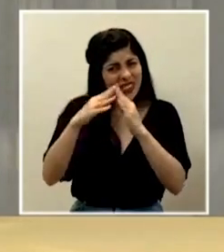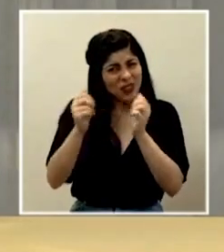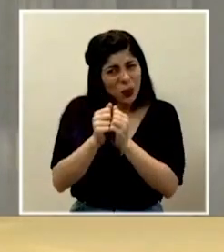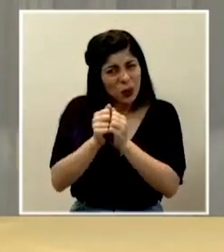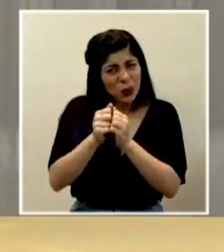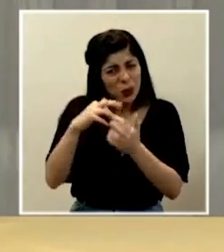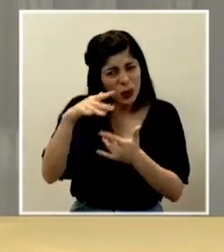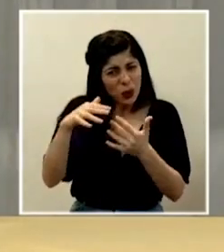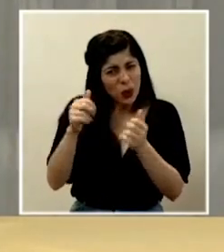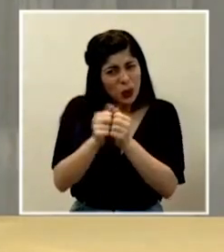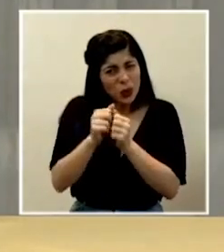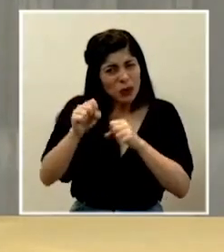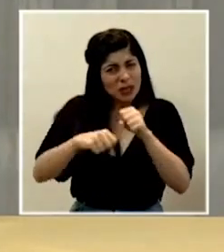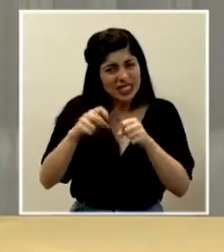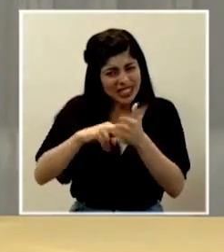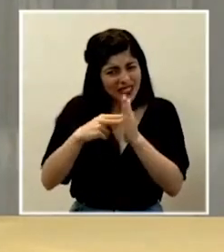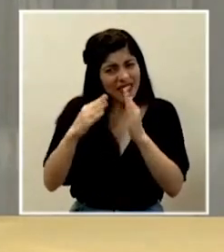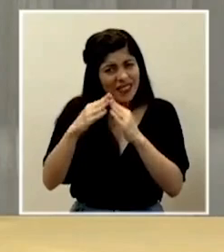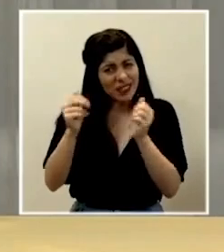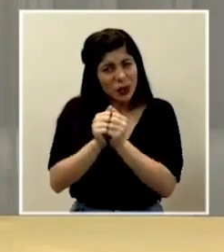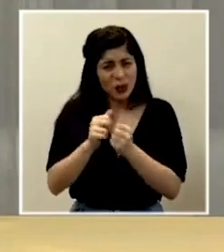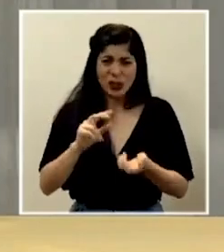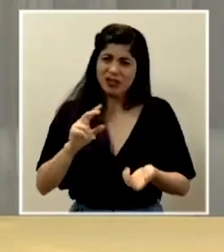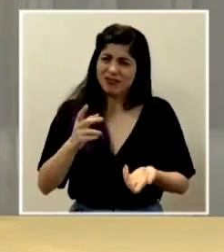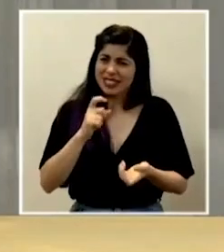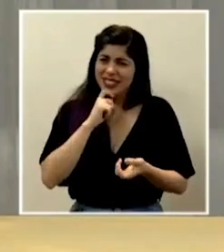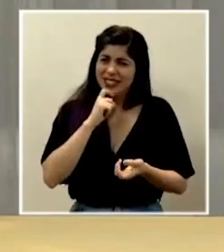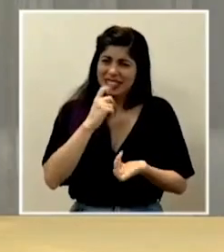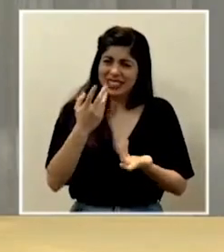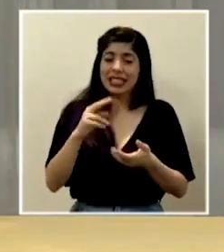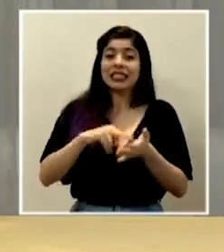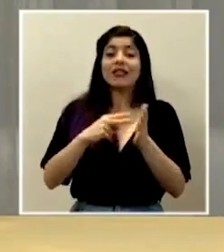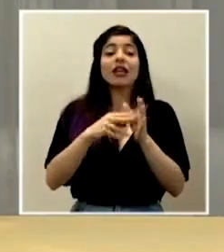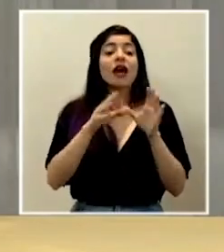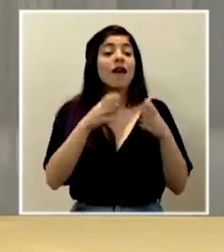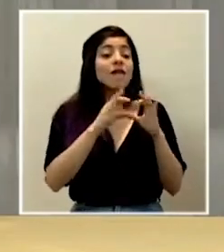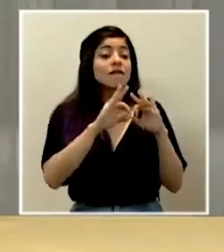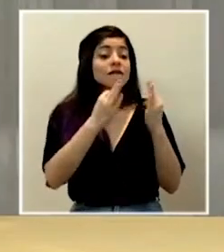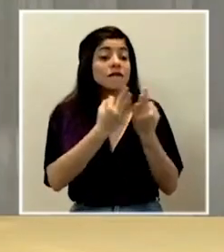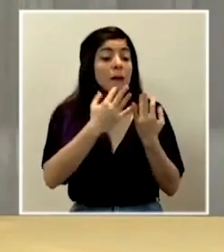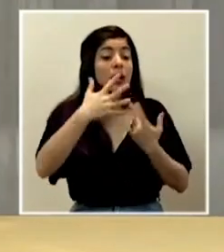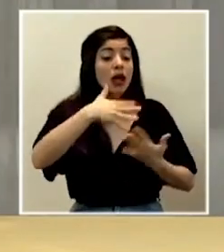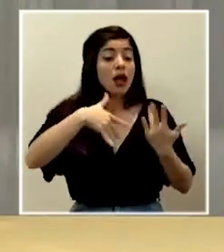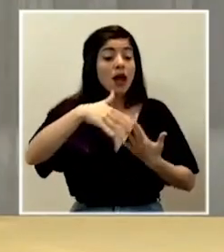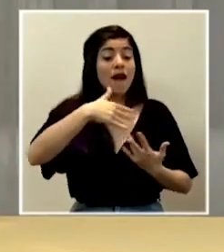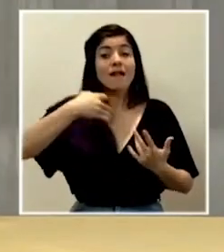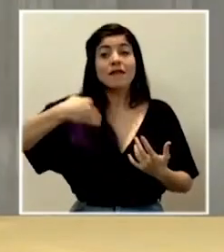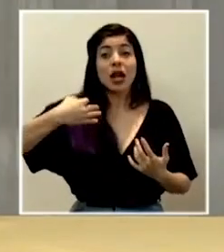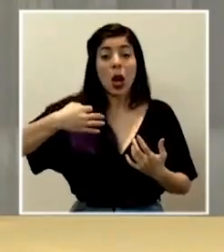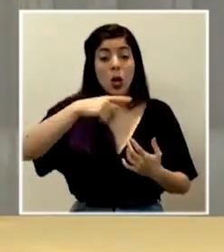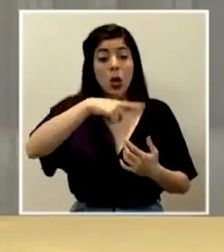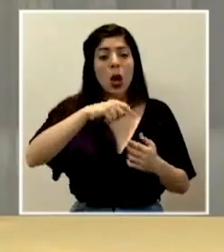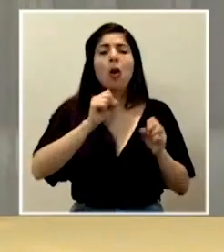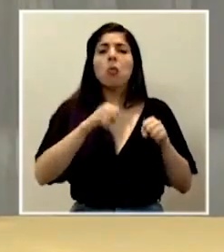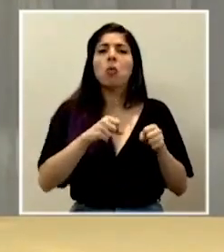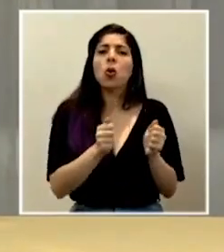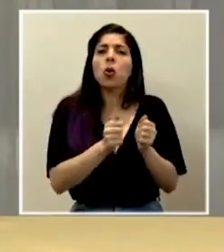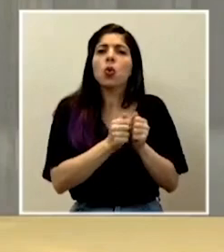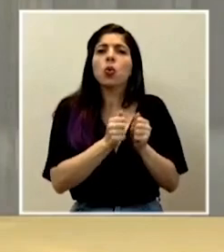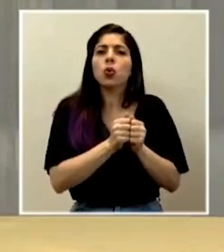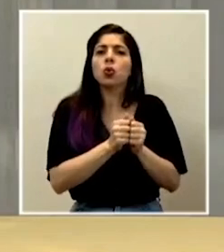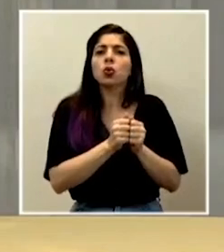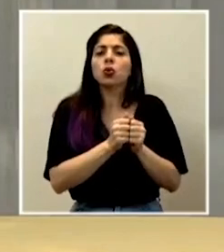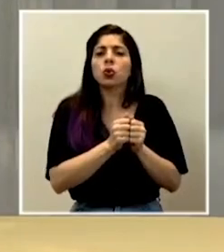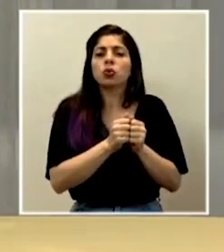y que salen a hacer bicicleta. Estamos hablando que son especialmente dentro de núcleos familiares donde se relacionan muy frecuentemente, pues uno esperaría que